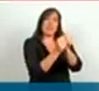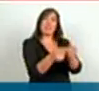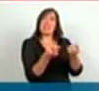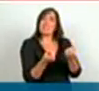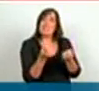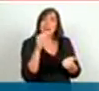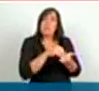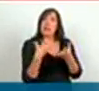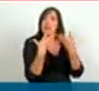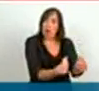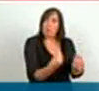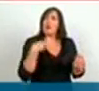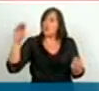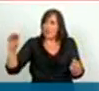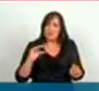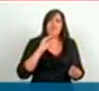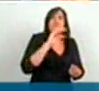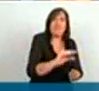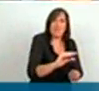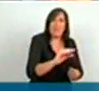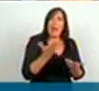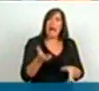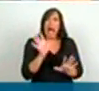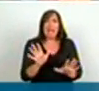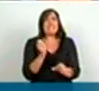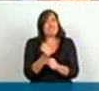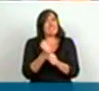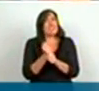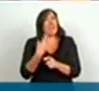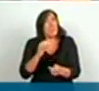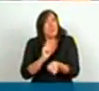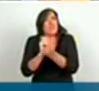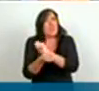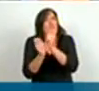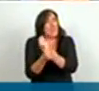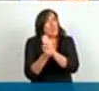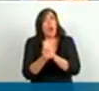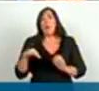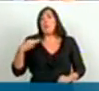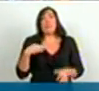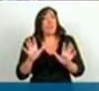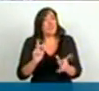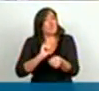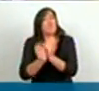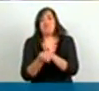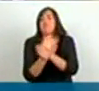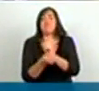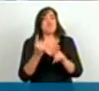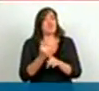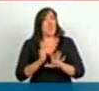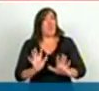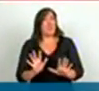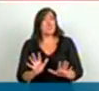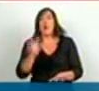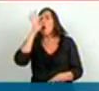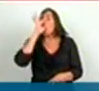más apoyo. De esto se trata. La gestión es cambio permanente. La vida es cambio permanente. Lo que